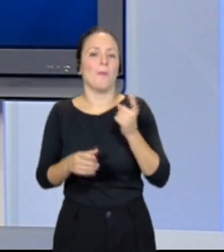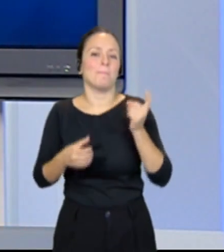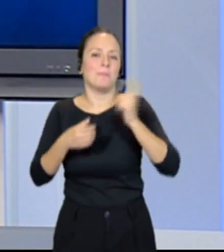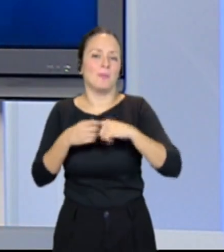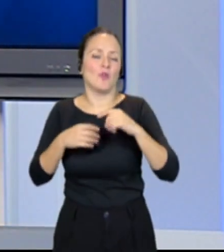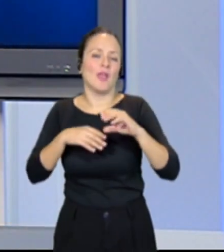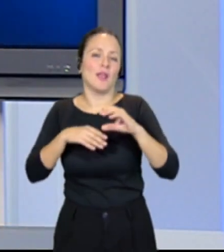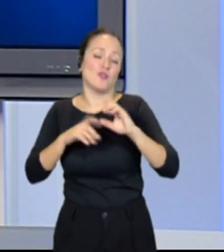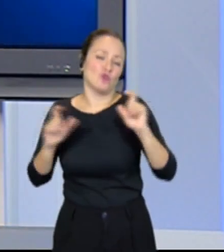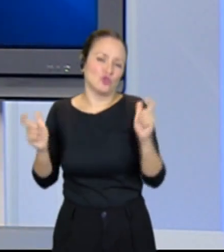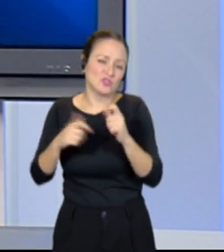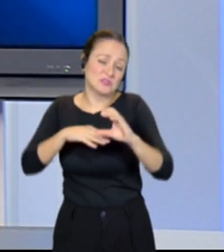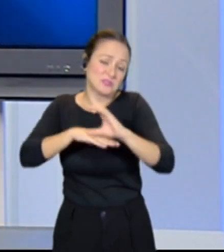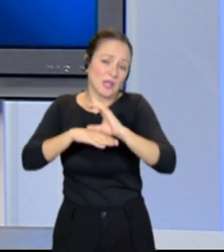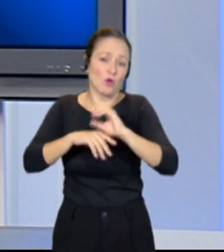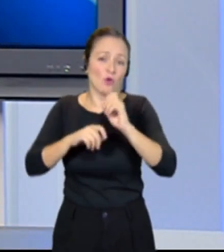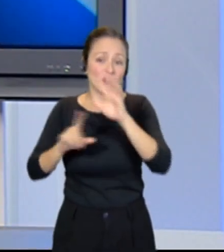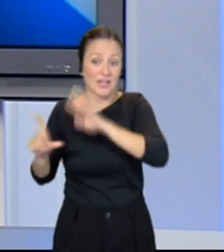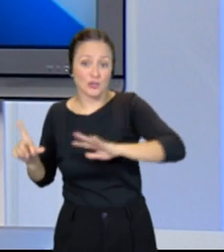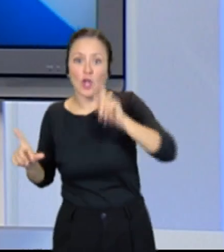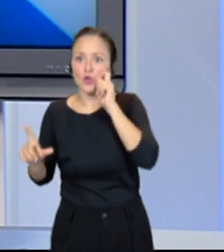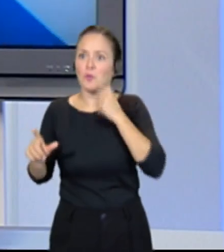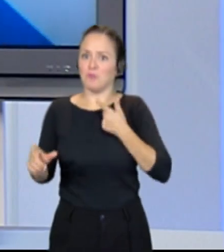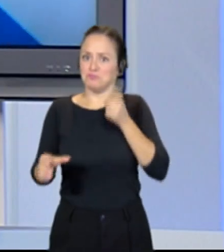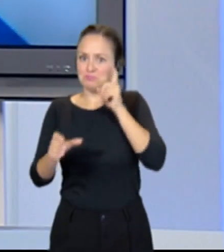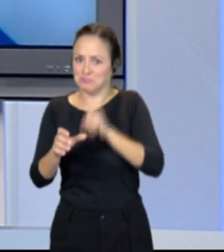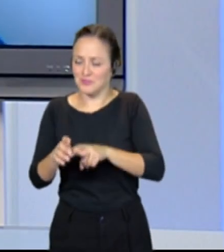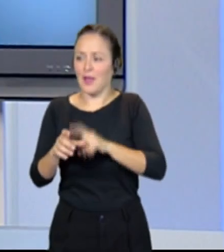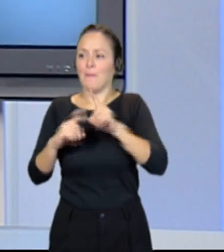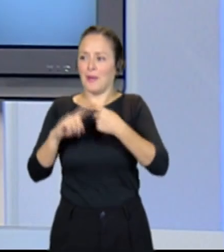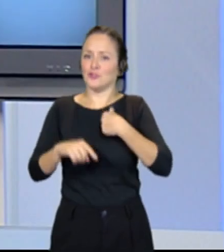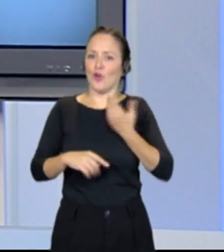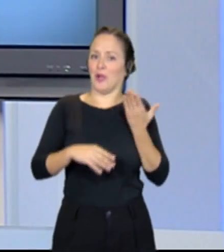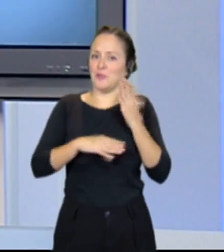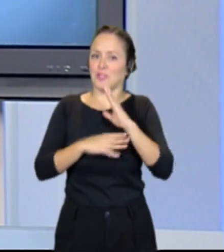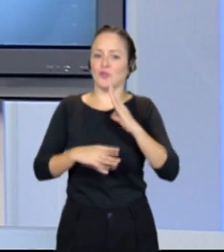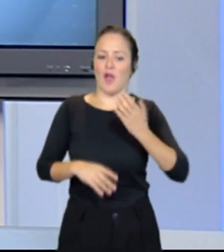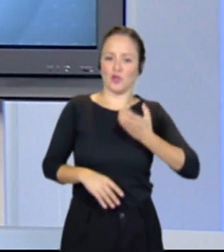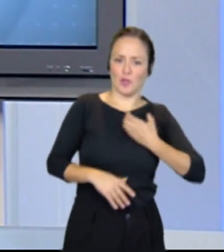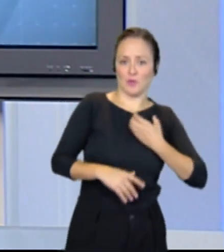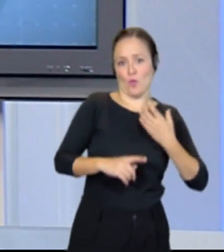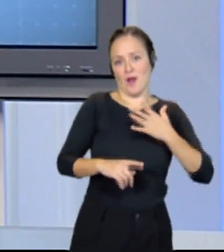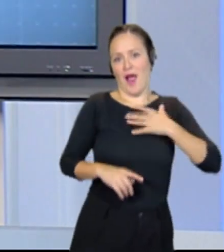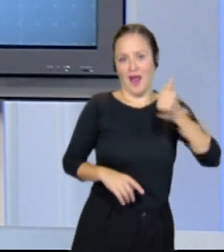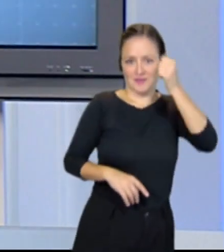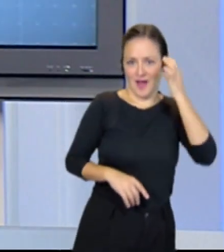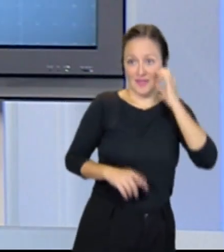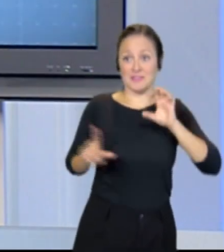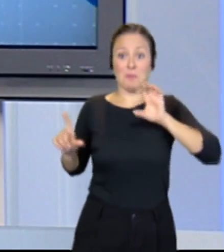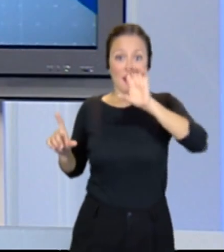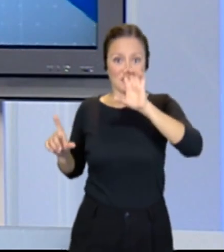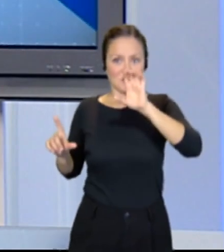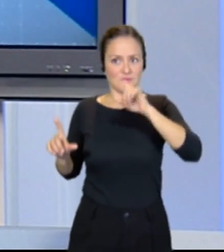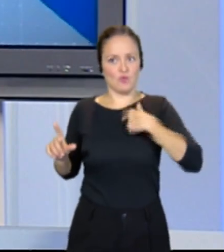Nacional de Turismo, como también tengo el honor de representar a los ayuntamientos, los alcaldes y alcaldesas de nuestro país en el Comité